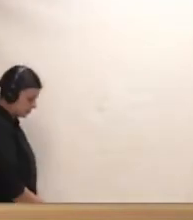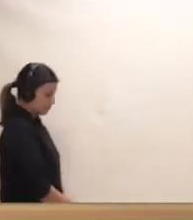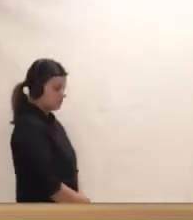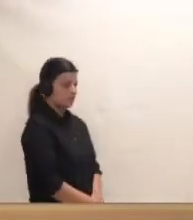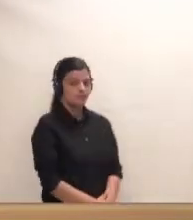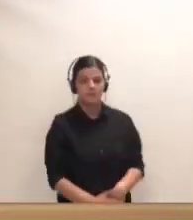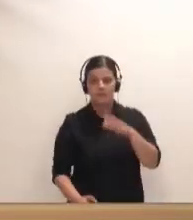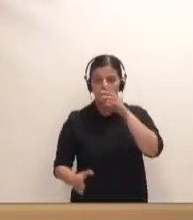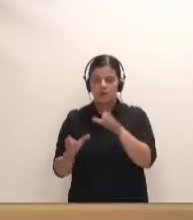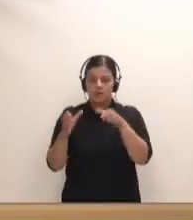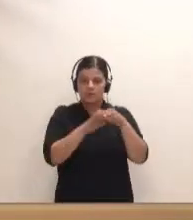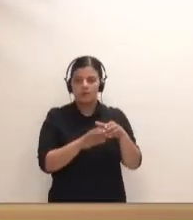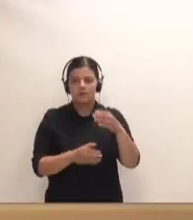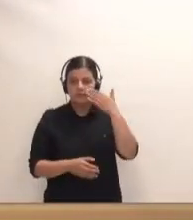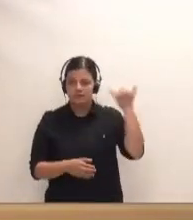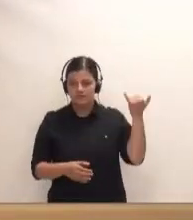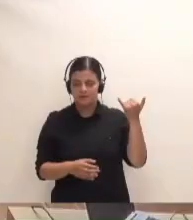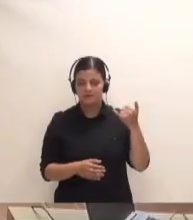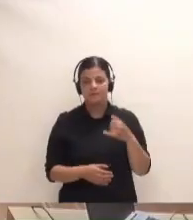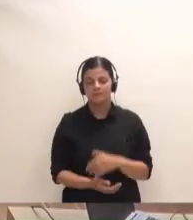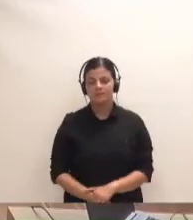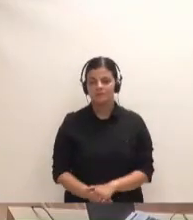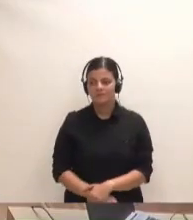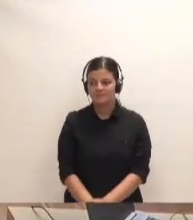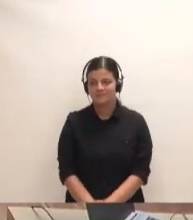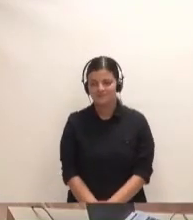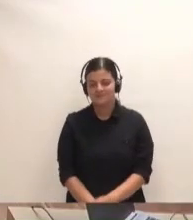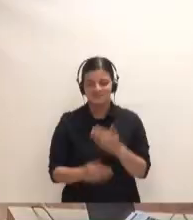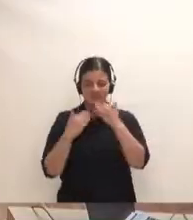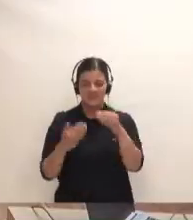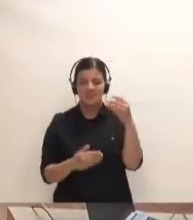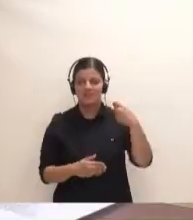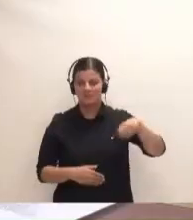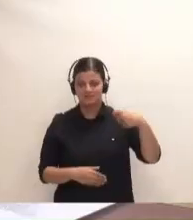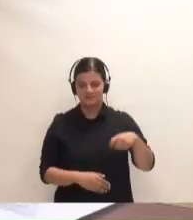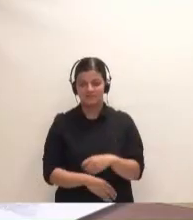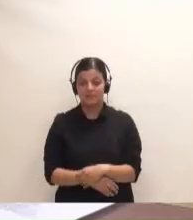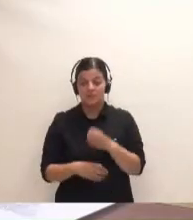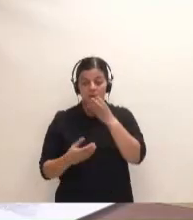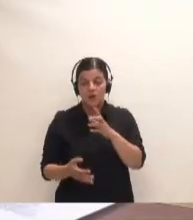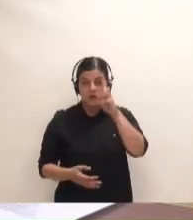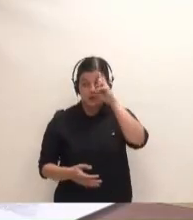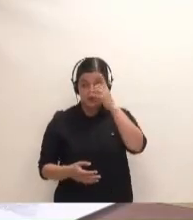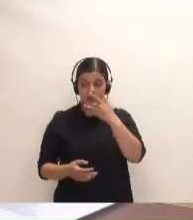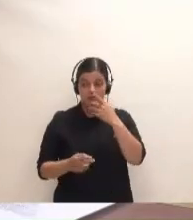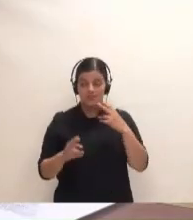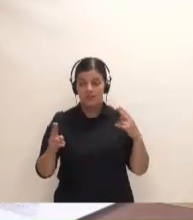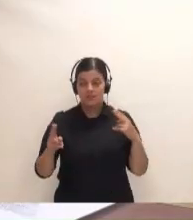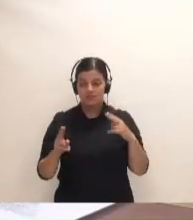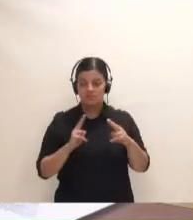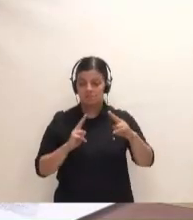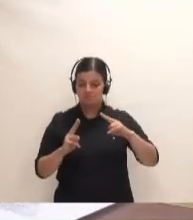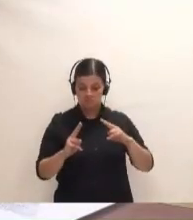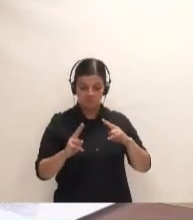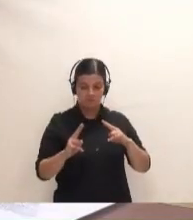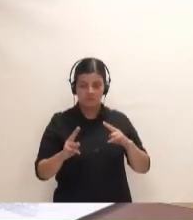Grupo de Coalición Canaria, don Carlos Alonso. Muchas gracias, presidente. Bueno, yo no sé si la respuesta a mi intervención, que